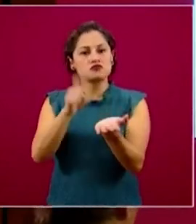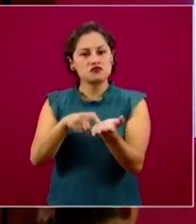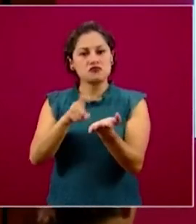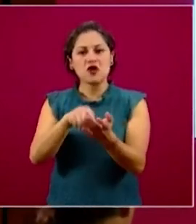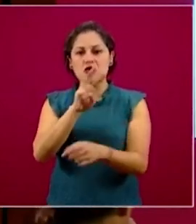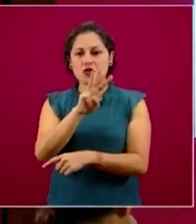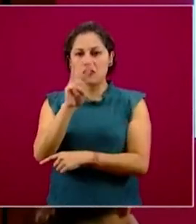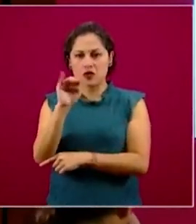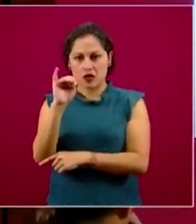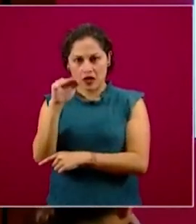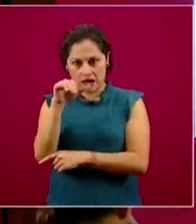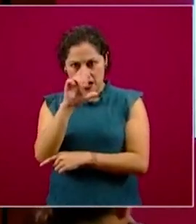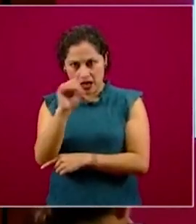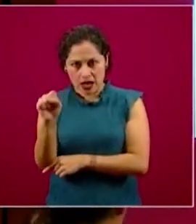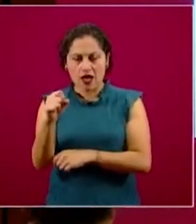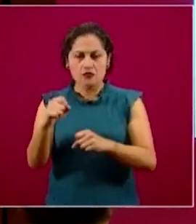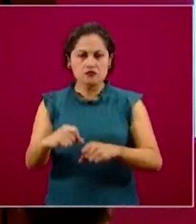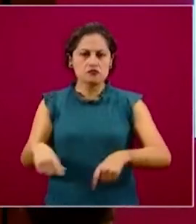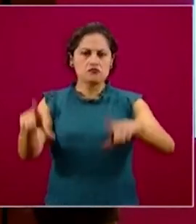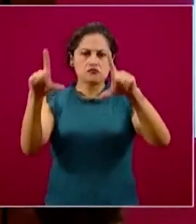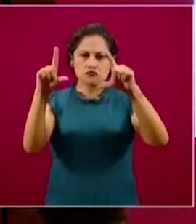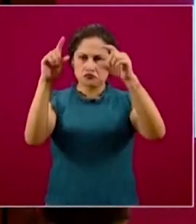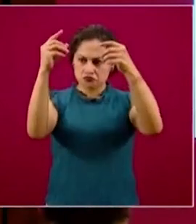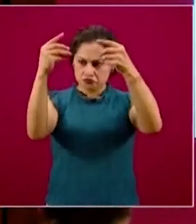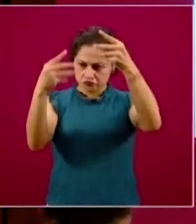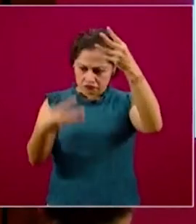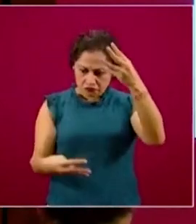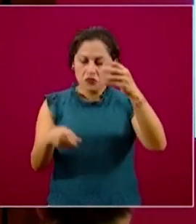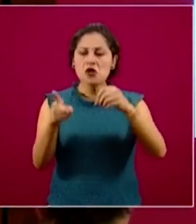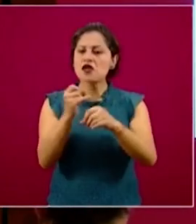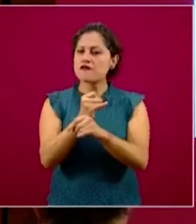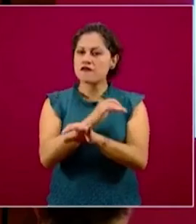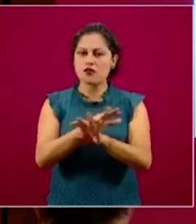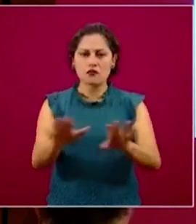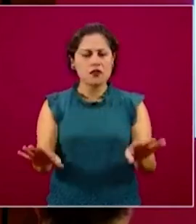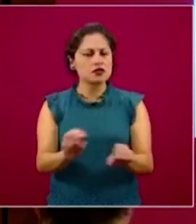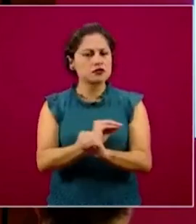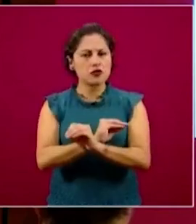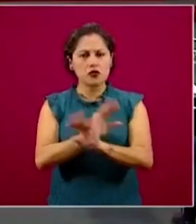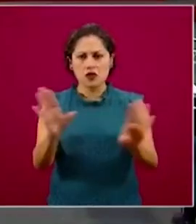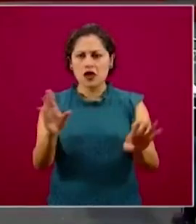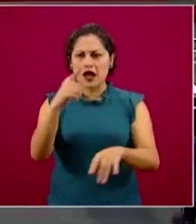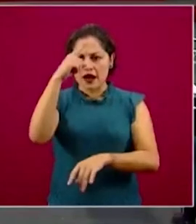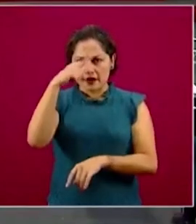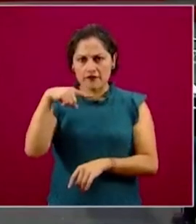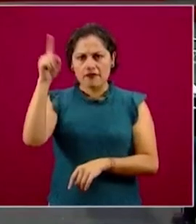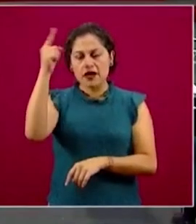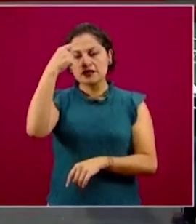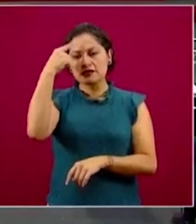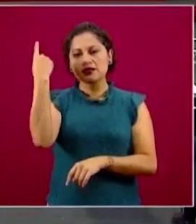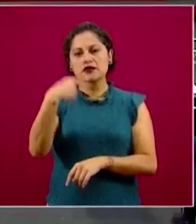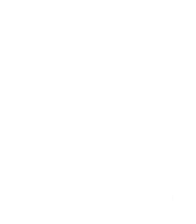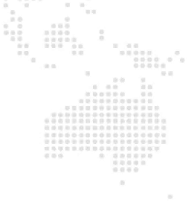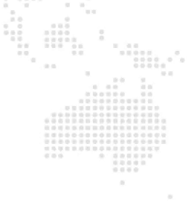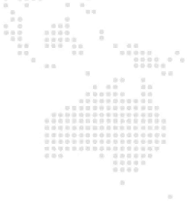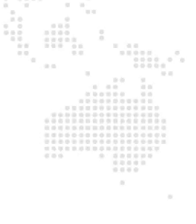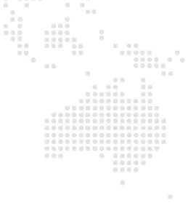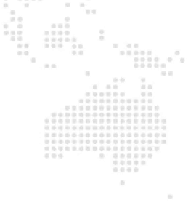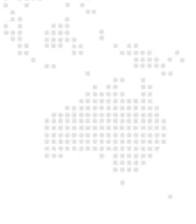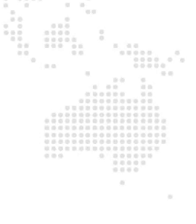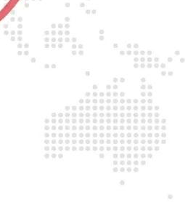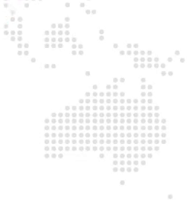Los pasos ahí están descritos, son muy fáciles para que puedan tener este crédito solidario a la palabra.